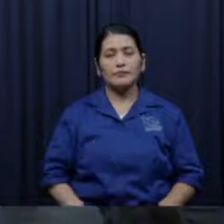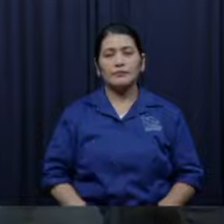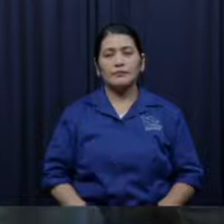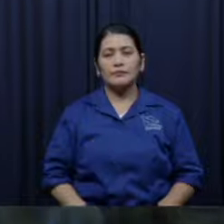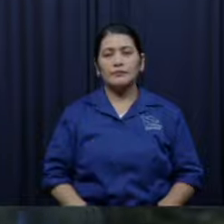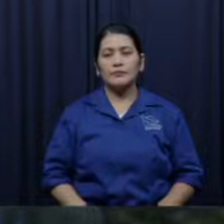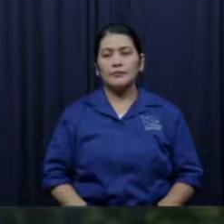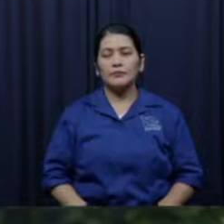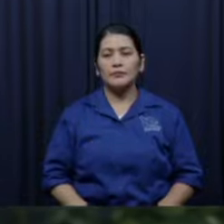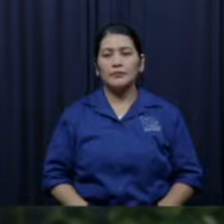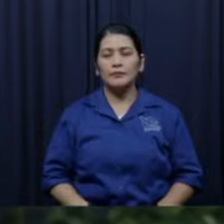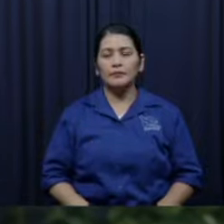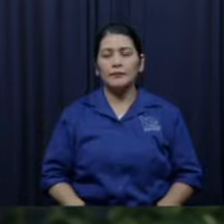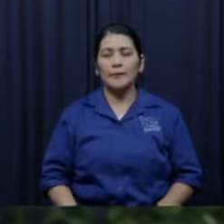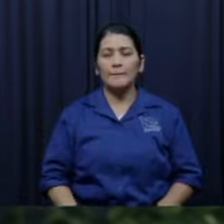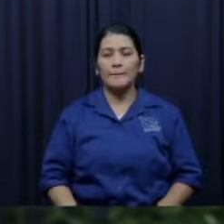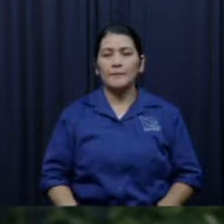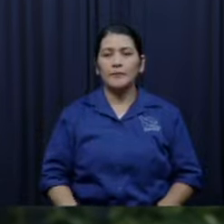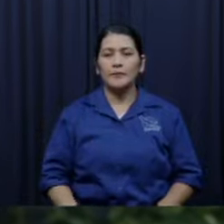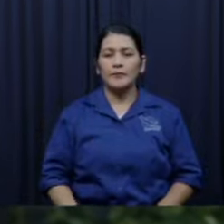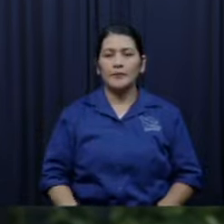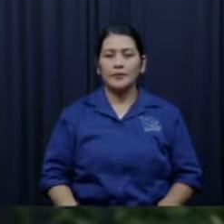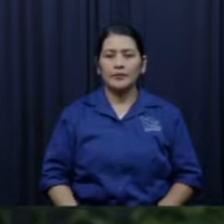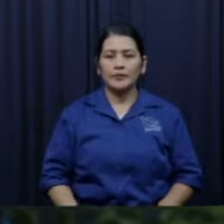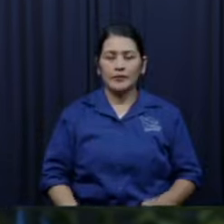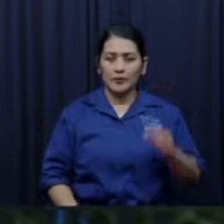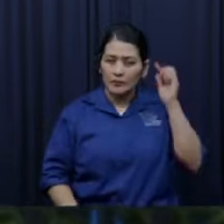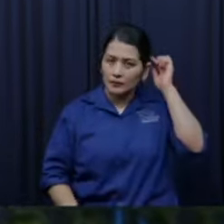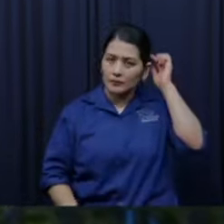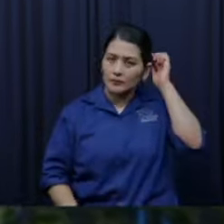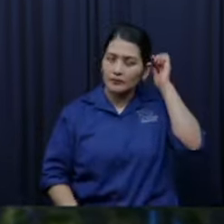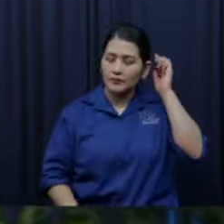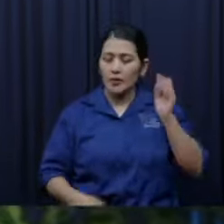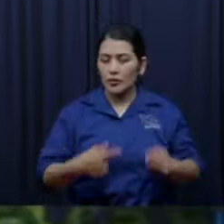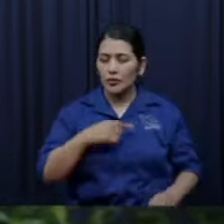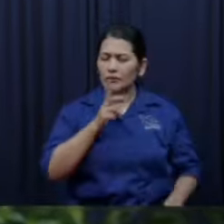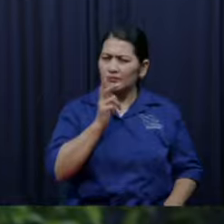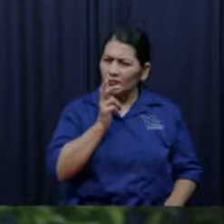yo le digo a él porque a veces me ayudan a poner en orden algunas cositas y digo wow